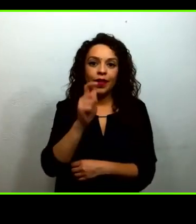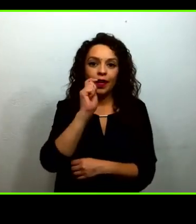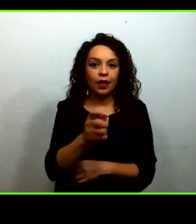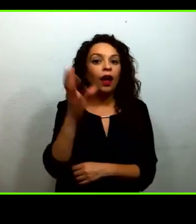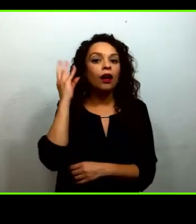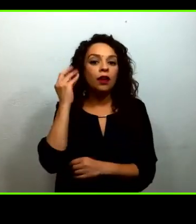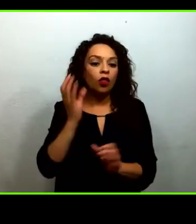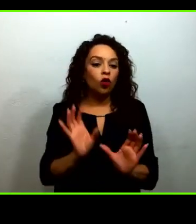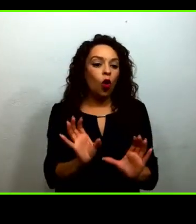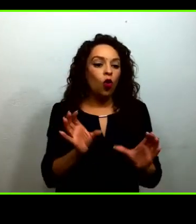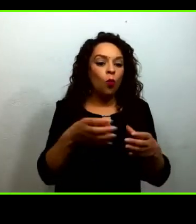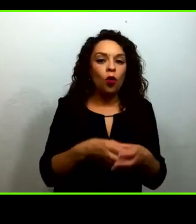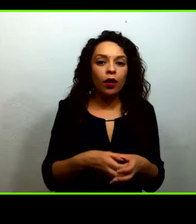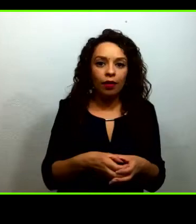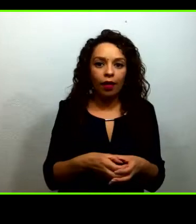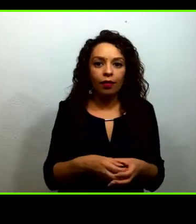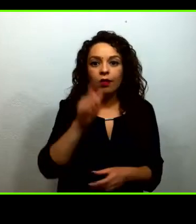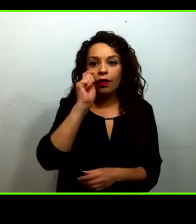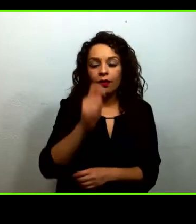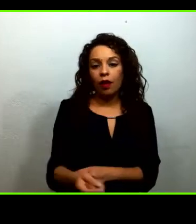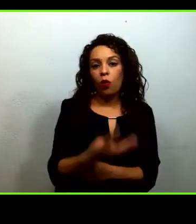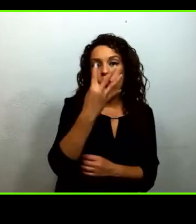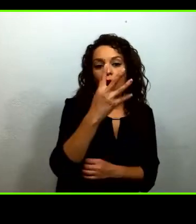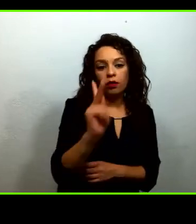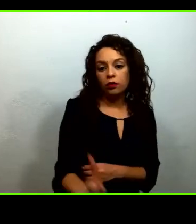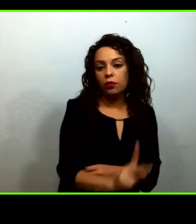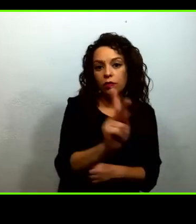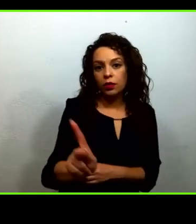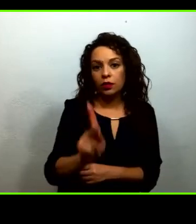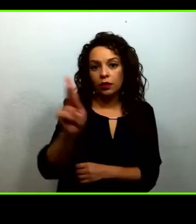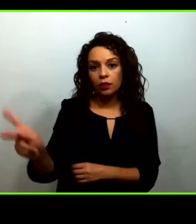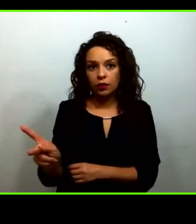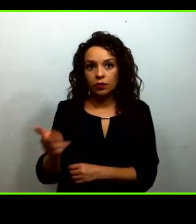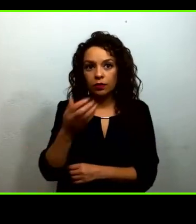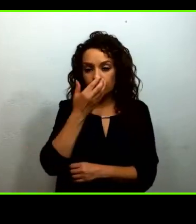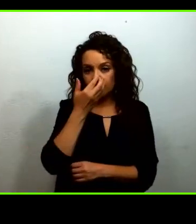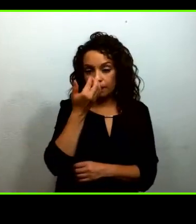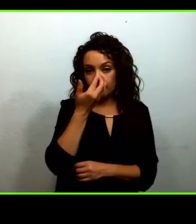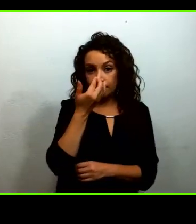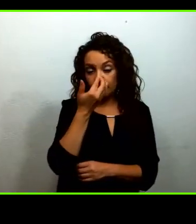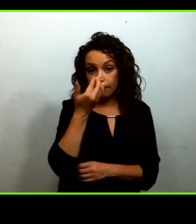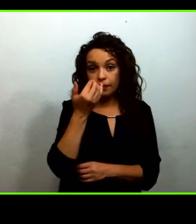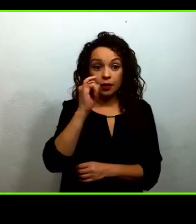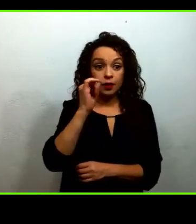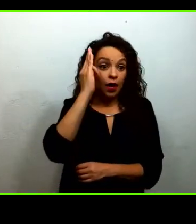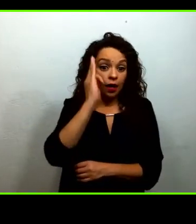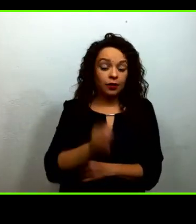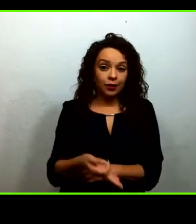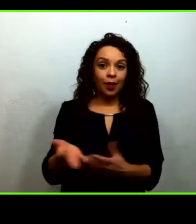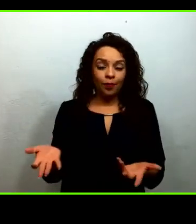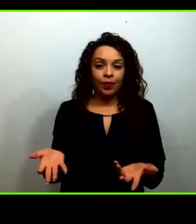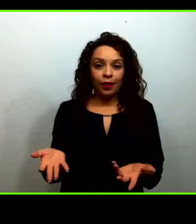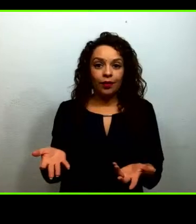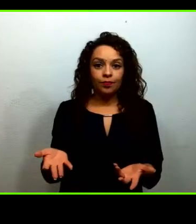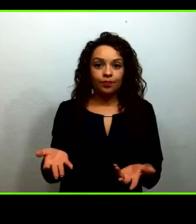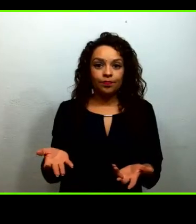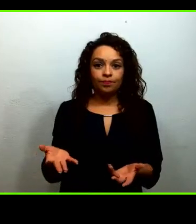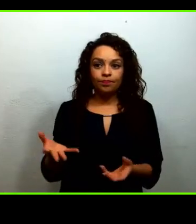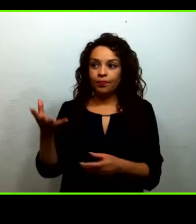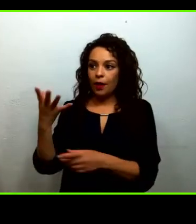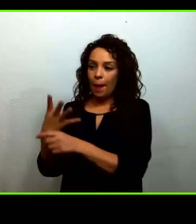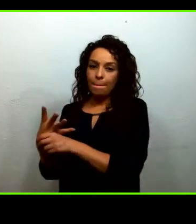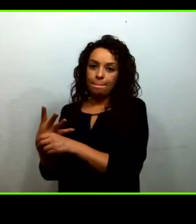la voz de los cuatro pueblos en mesa del nayar que accedió a replicar